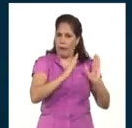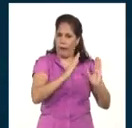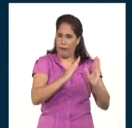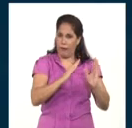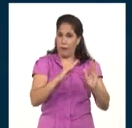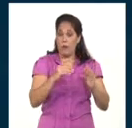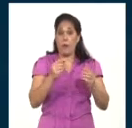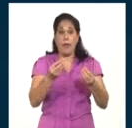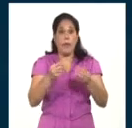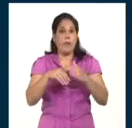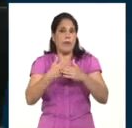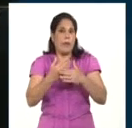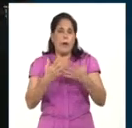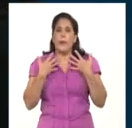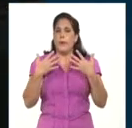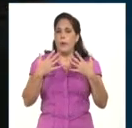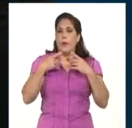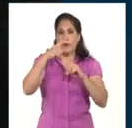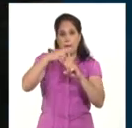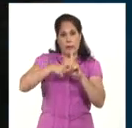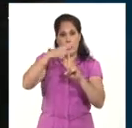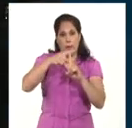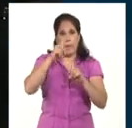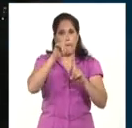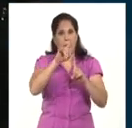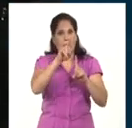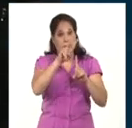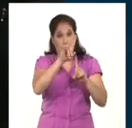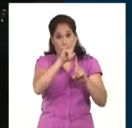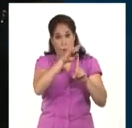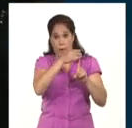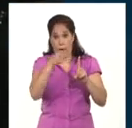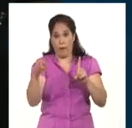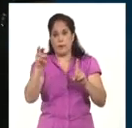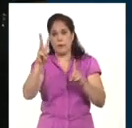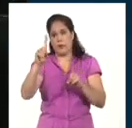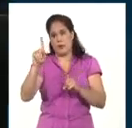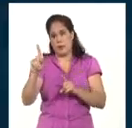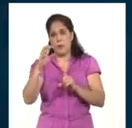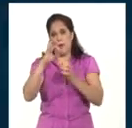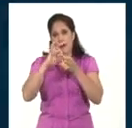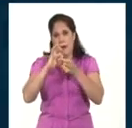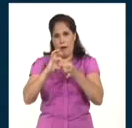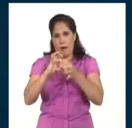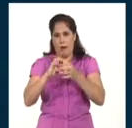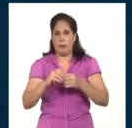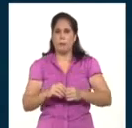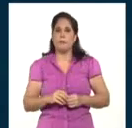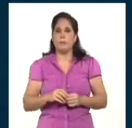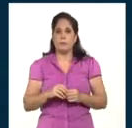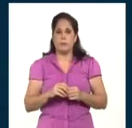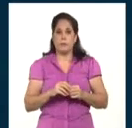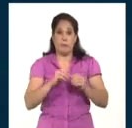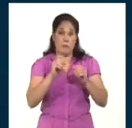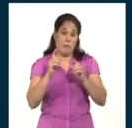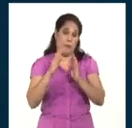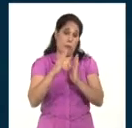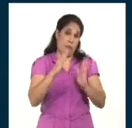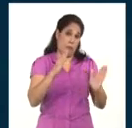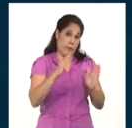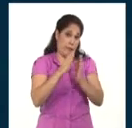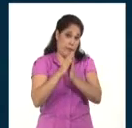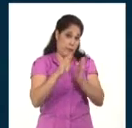día será cálido con temperaturas máximas de 29 y hasta 31 y 32 grados celsius llegará a 34